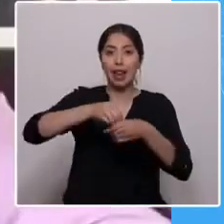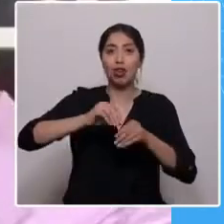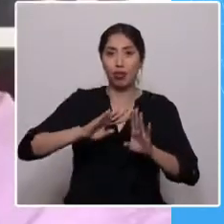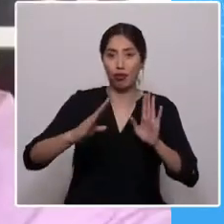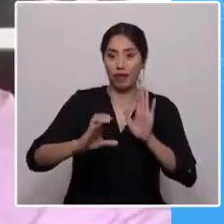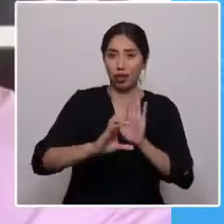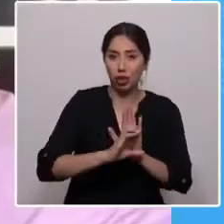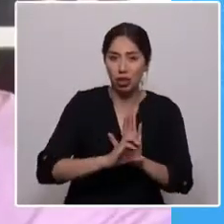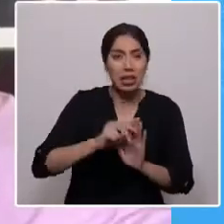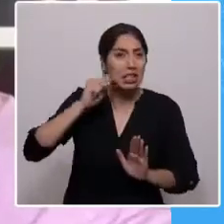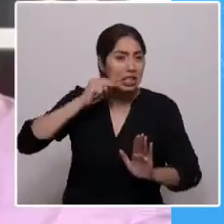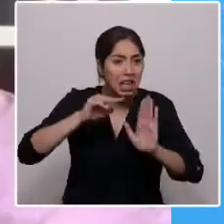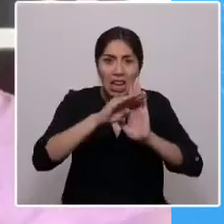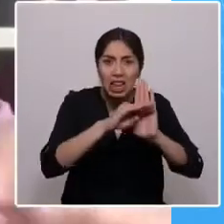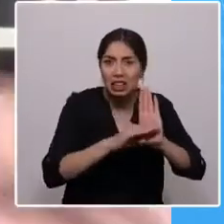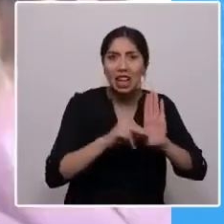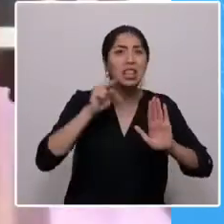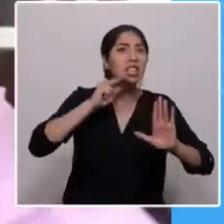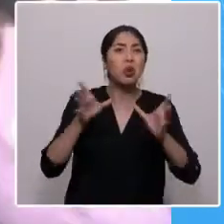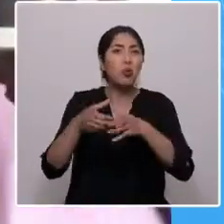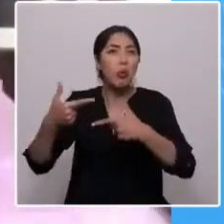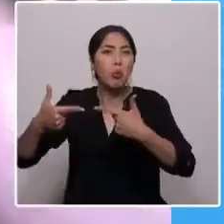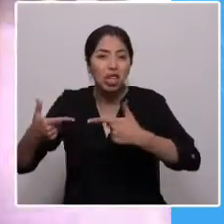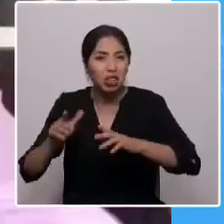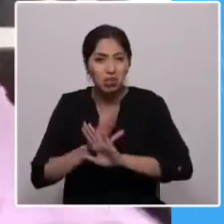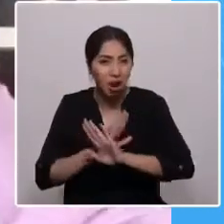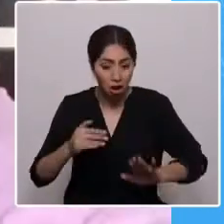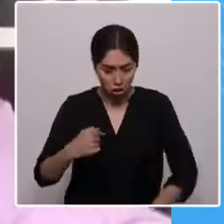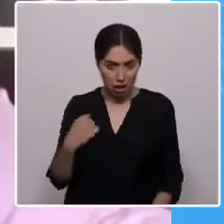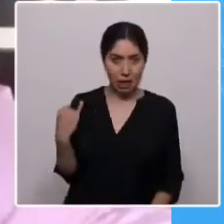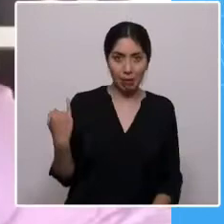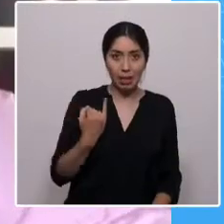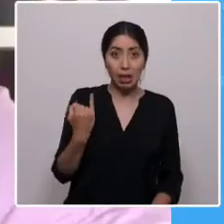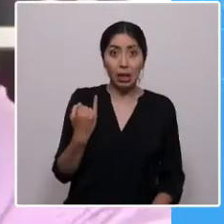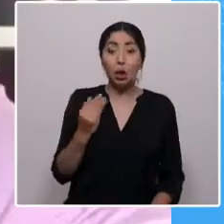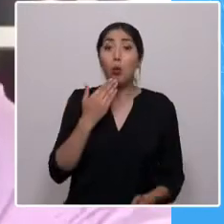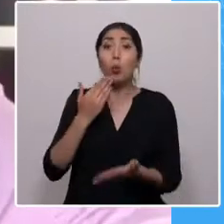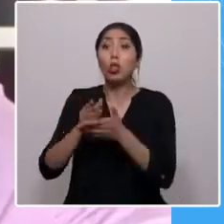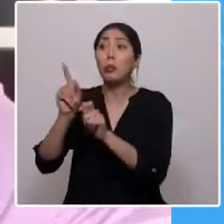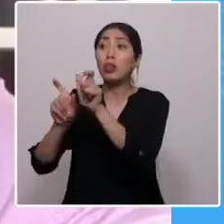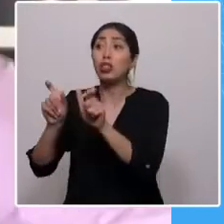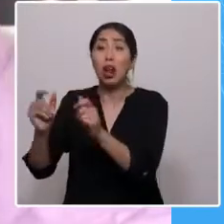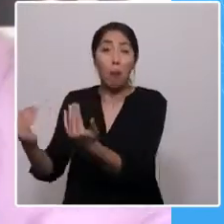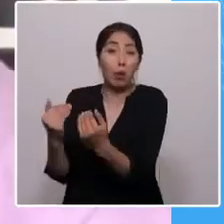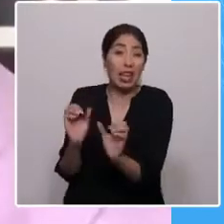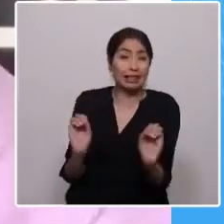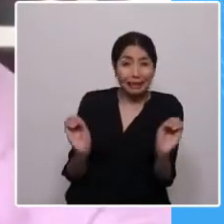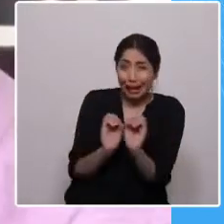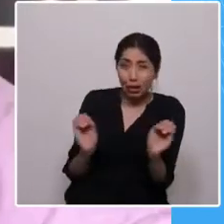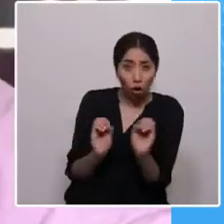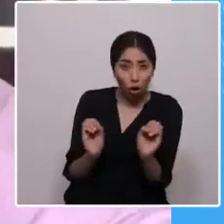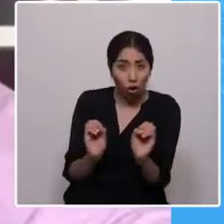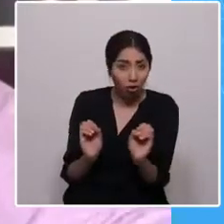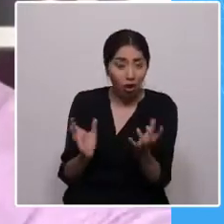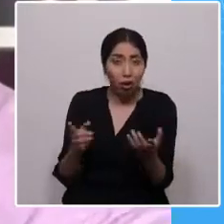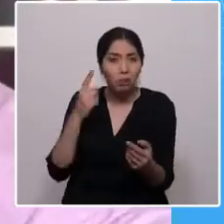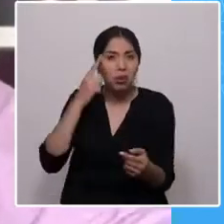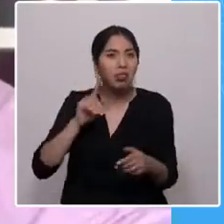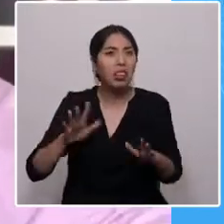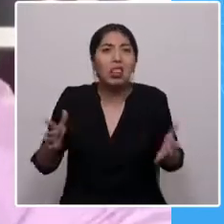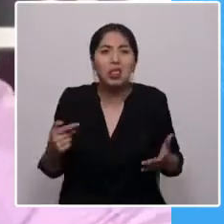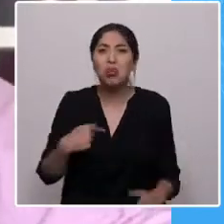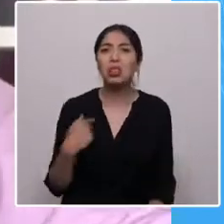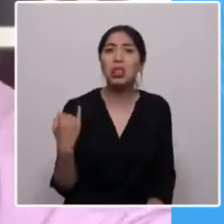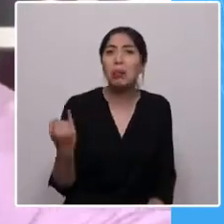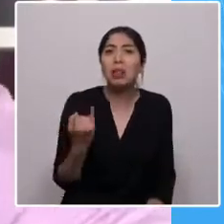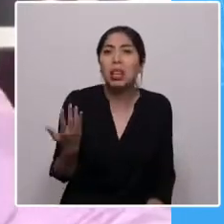lista y sin partido político. Y cuando nadie aportaba un solo peso por nuestra campaña. Pero ¿de qué sirve ser un convencional independiente si